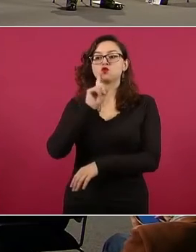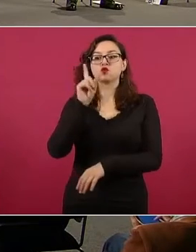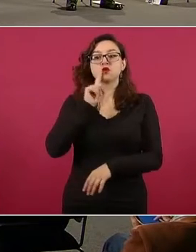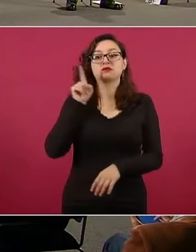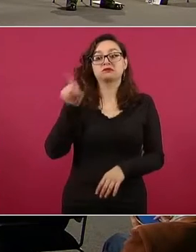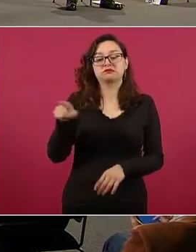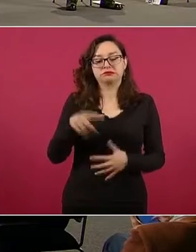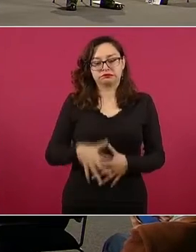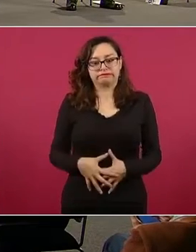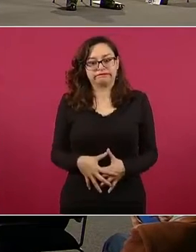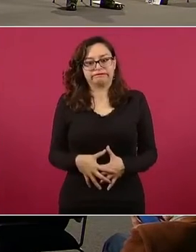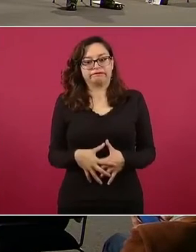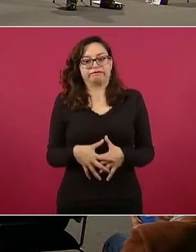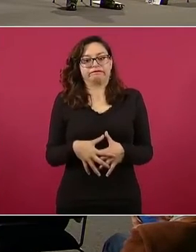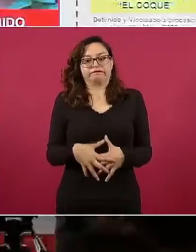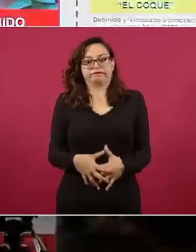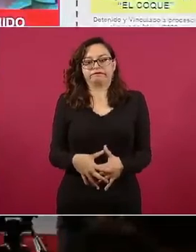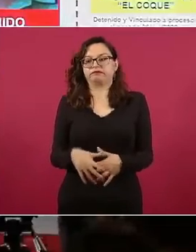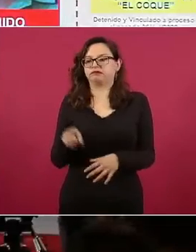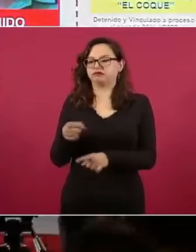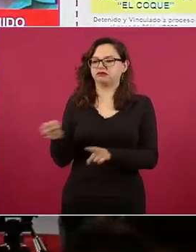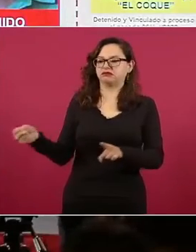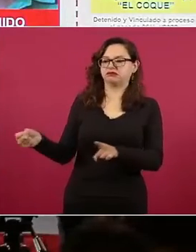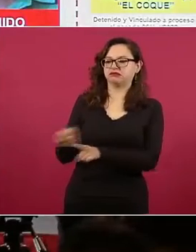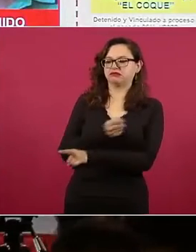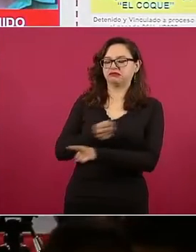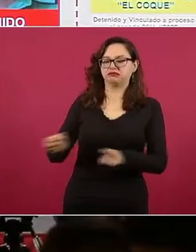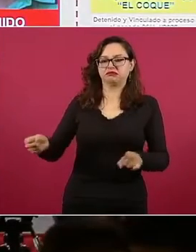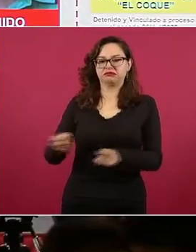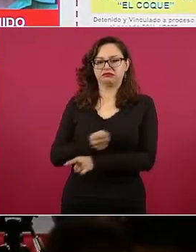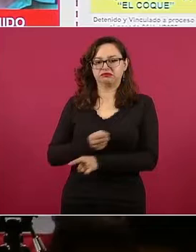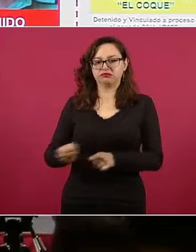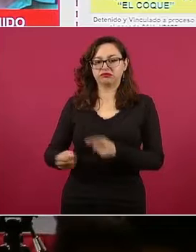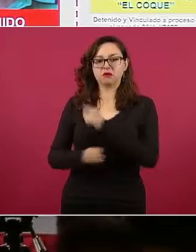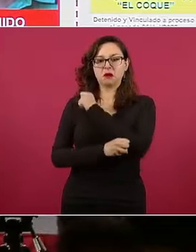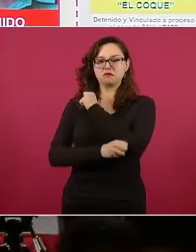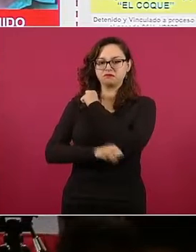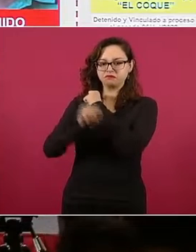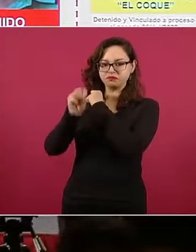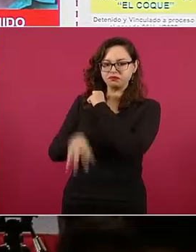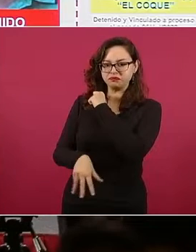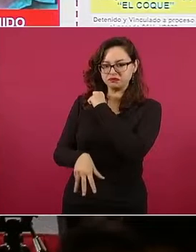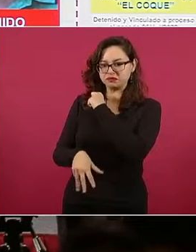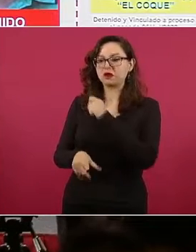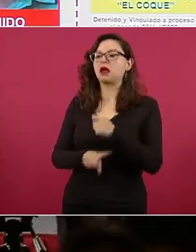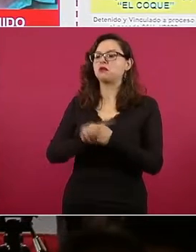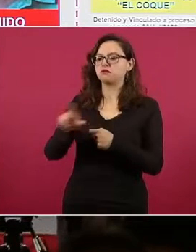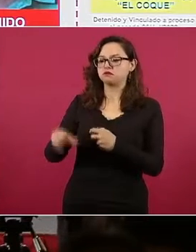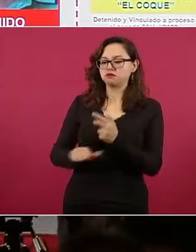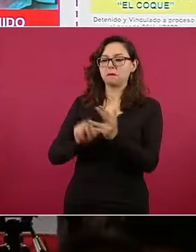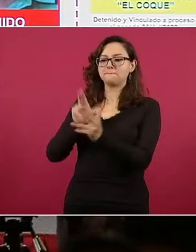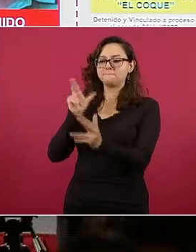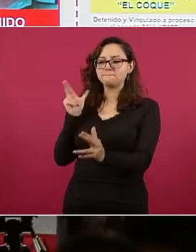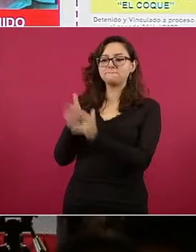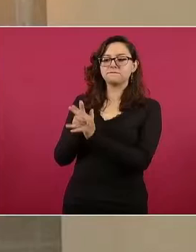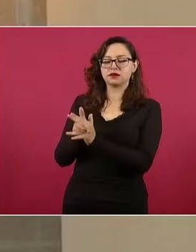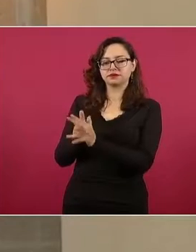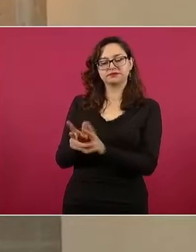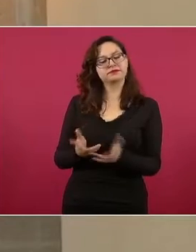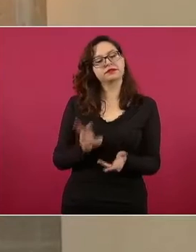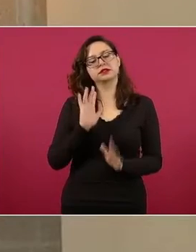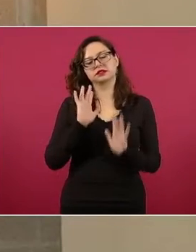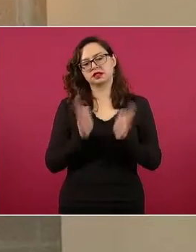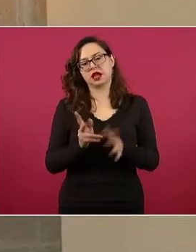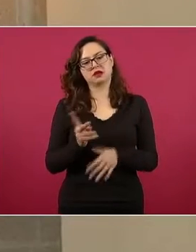a quien le hicieron abortar y después la asesinaron. Ya fueron detenidos,